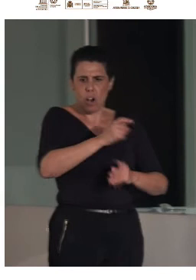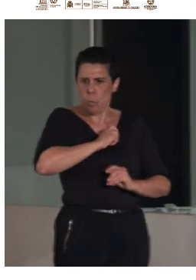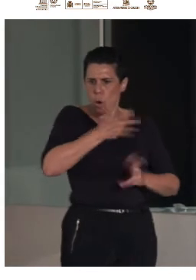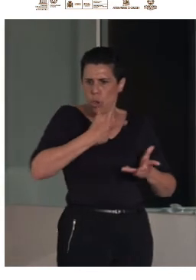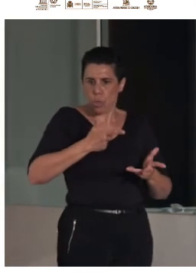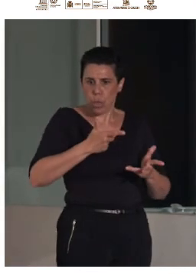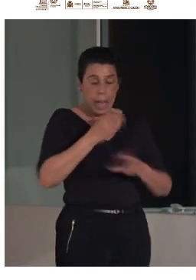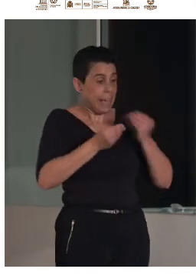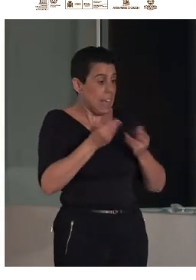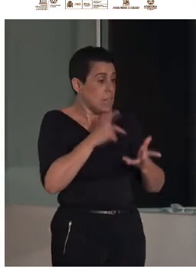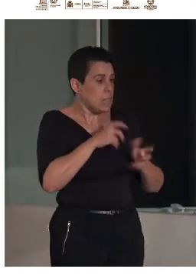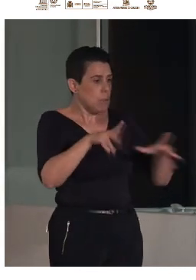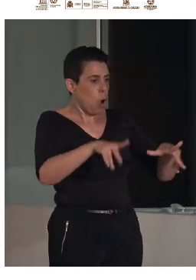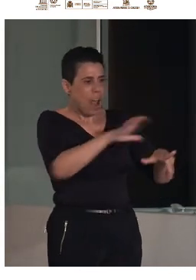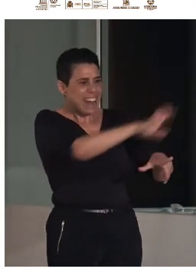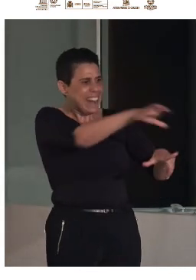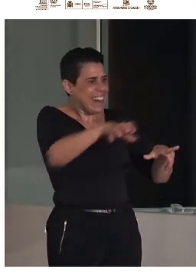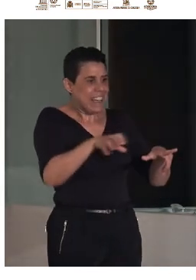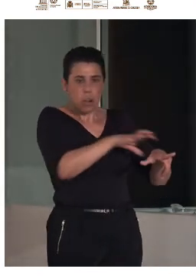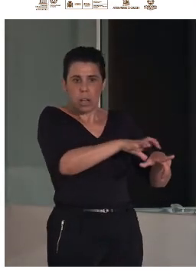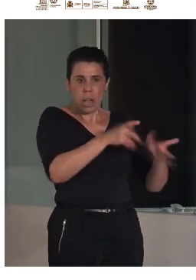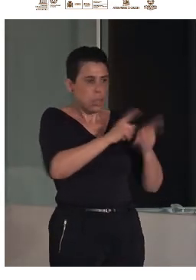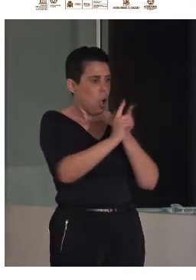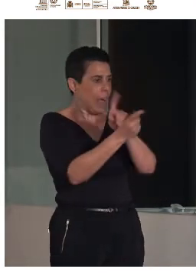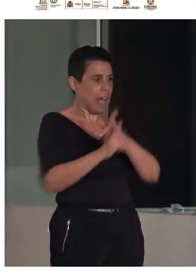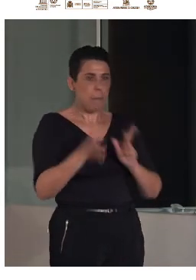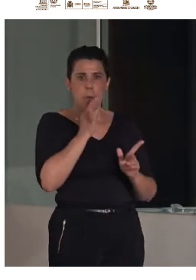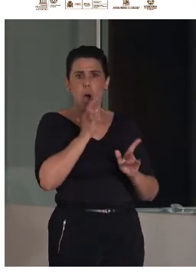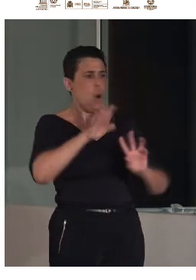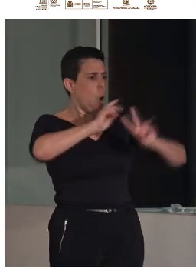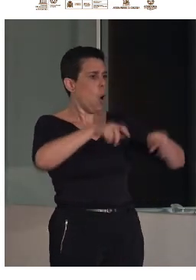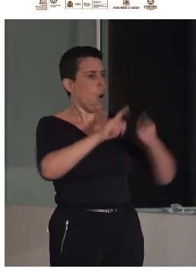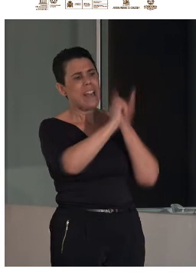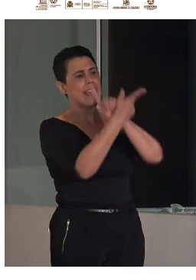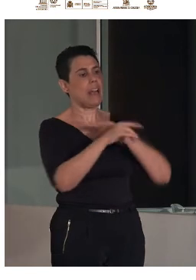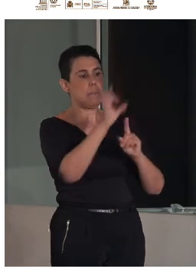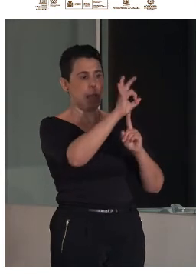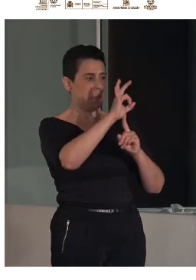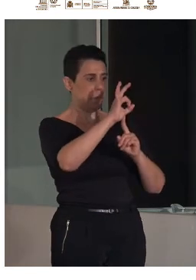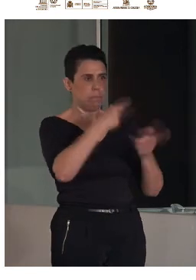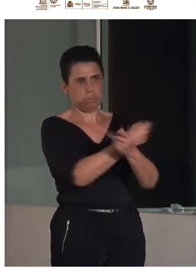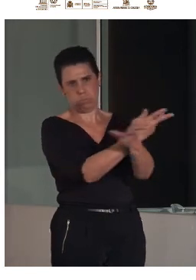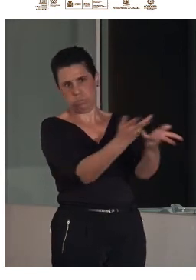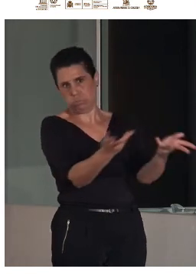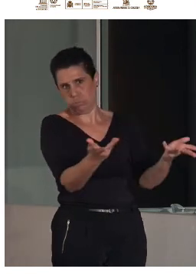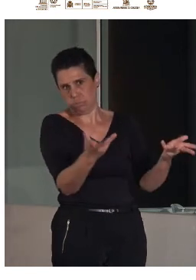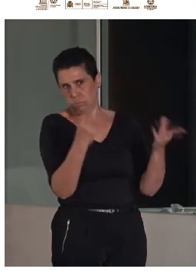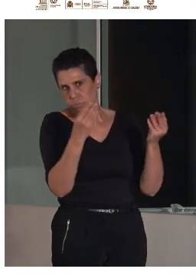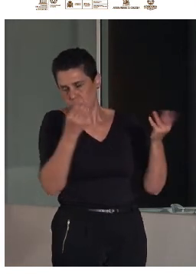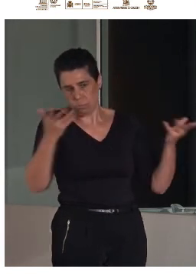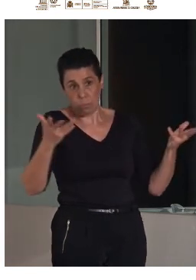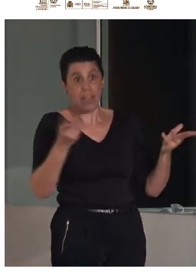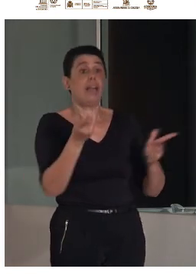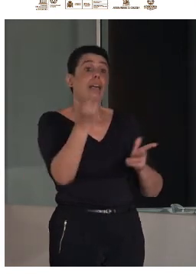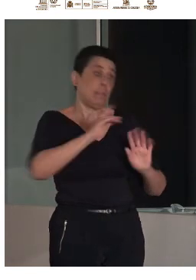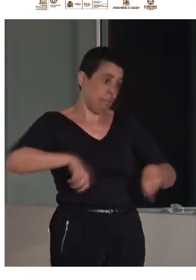recolocación de espacios o tiene que generar un nuevo sistema de señalización es decir el abanico es muy amplio y por supuesto los costes